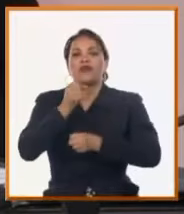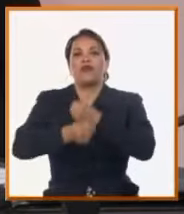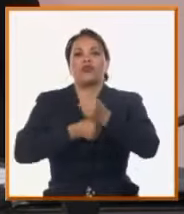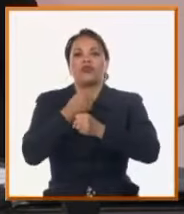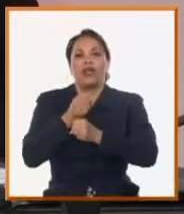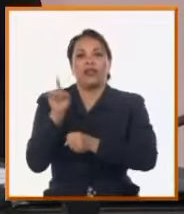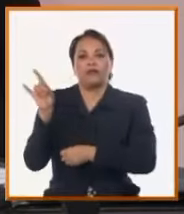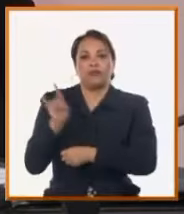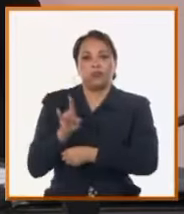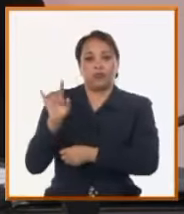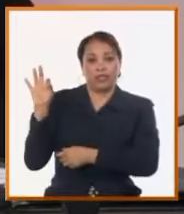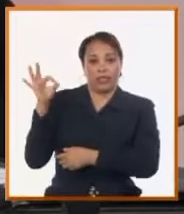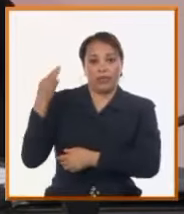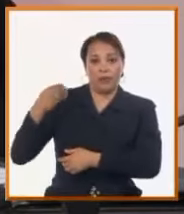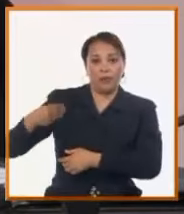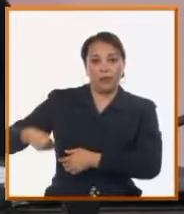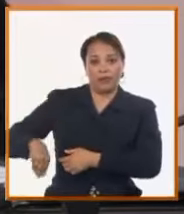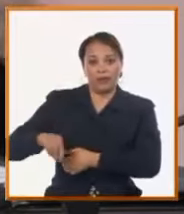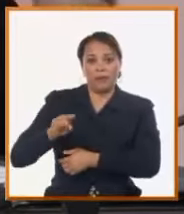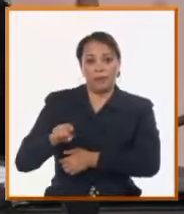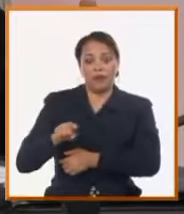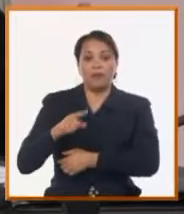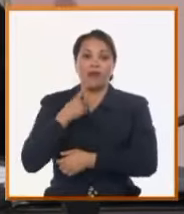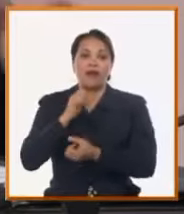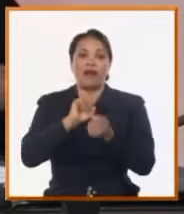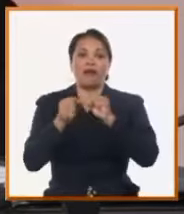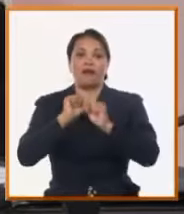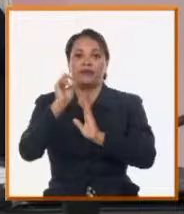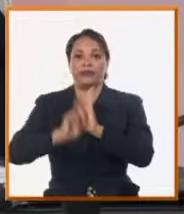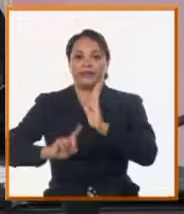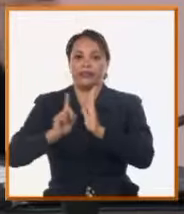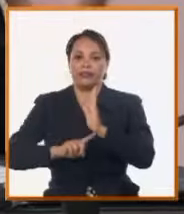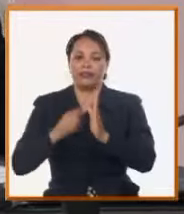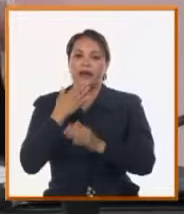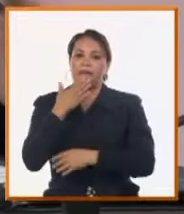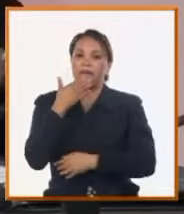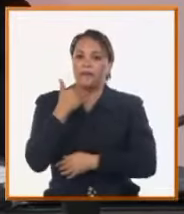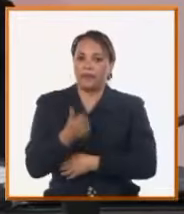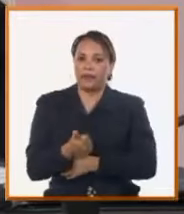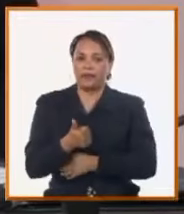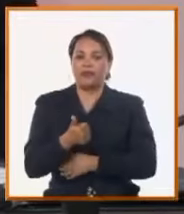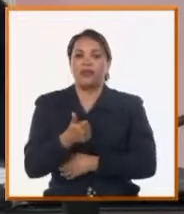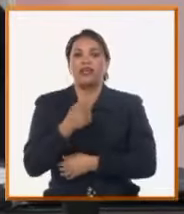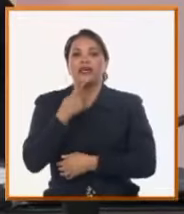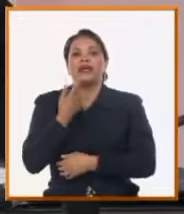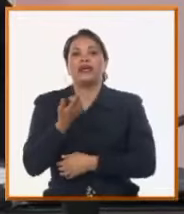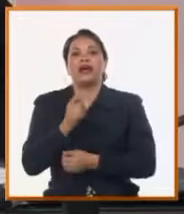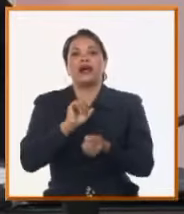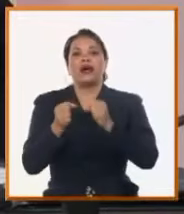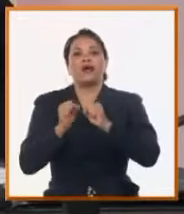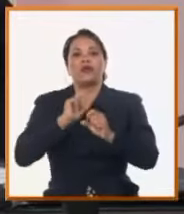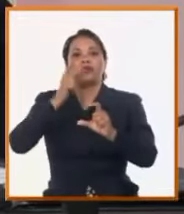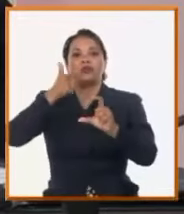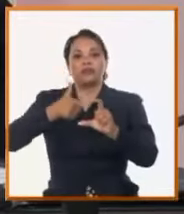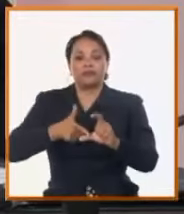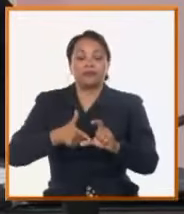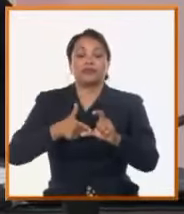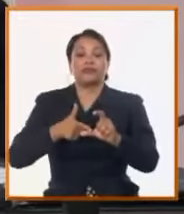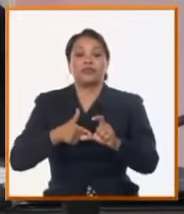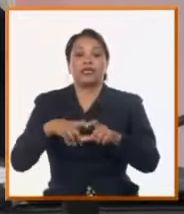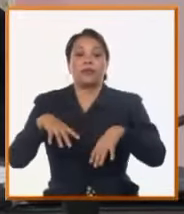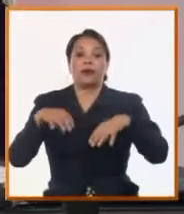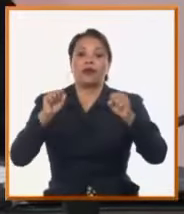poder dar un servicio mucho más eficiente y que dependa menos de los combustibles y de los apagones en el país y que